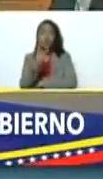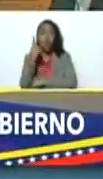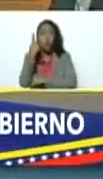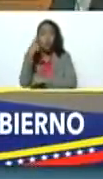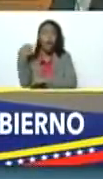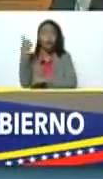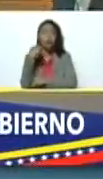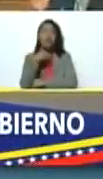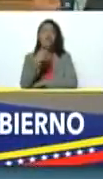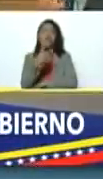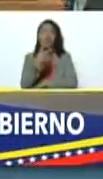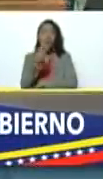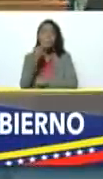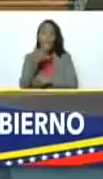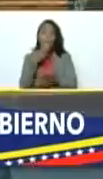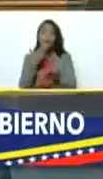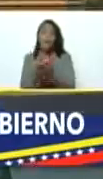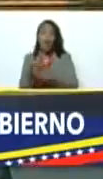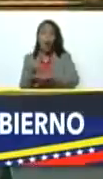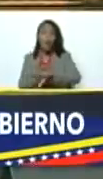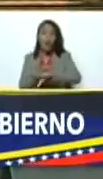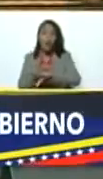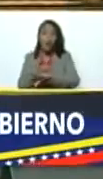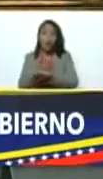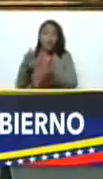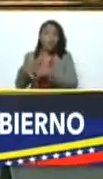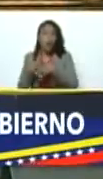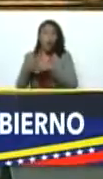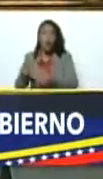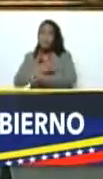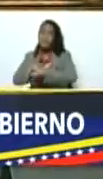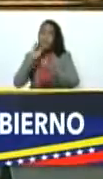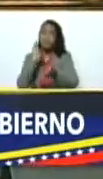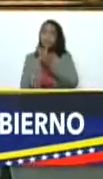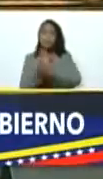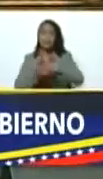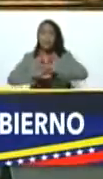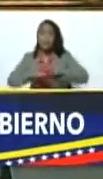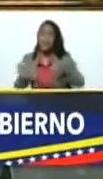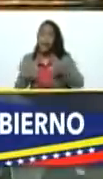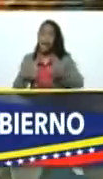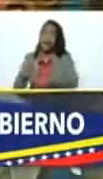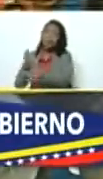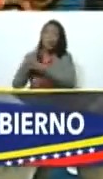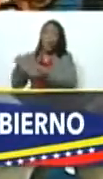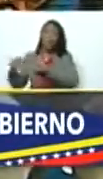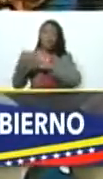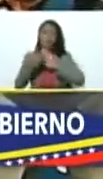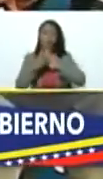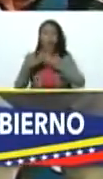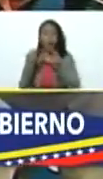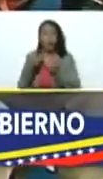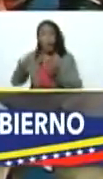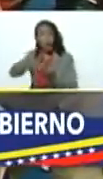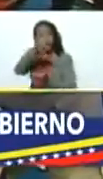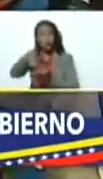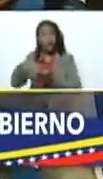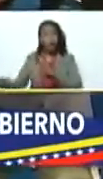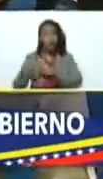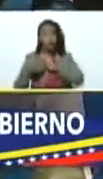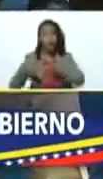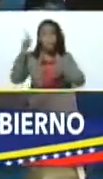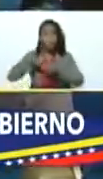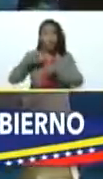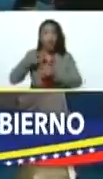sola voz para pedirle al gobierno de Estados Unidos que cese las sanciones y el bloqueo contra la economía nacional contra el